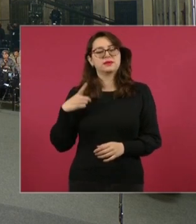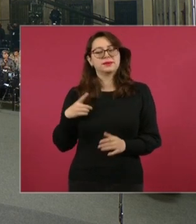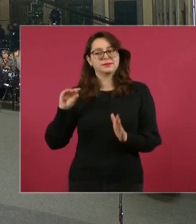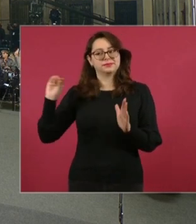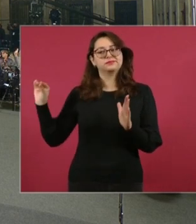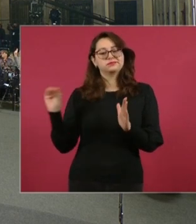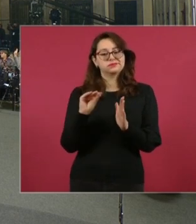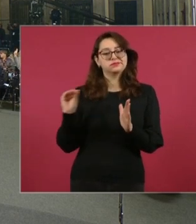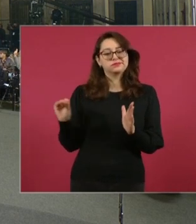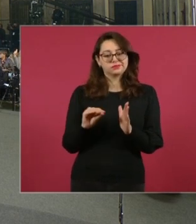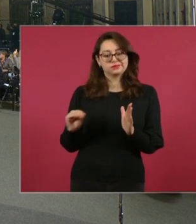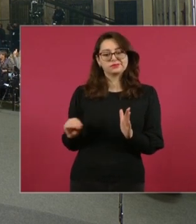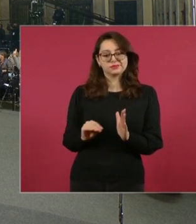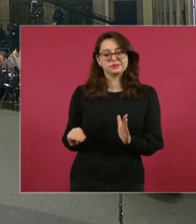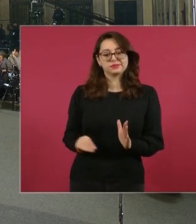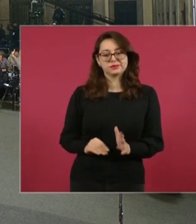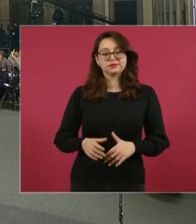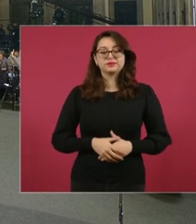pendiente,